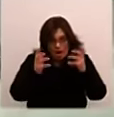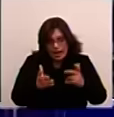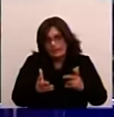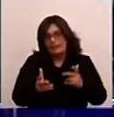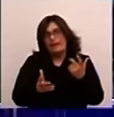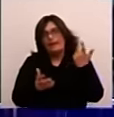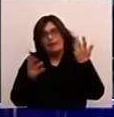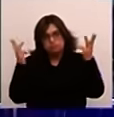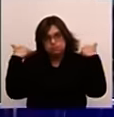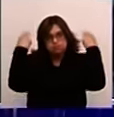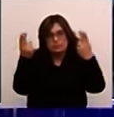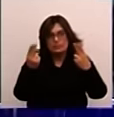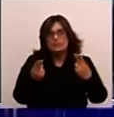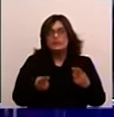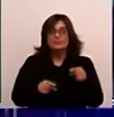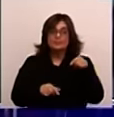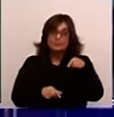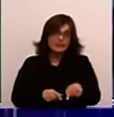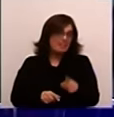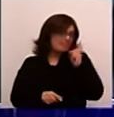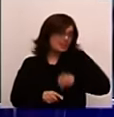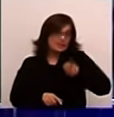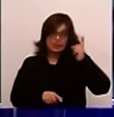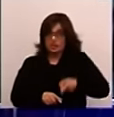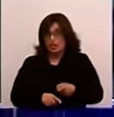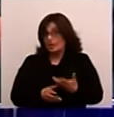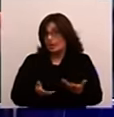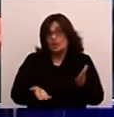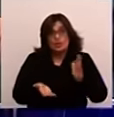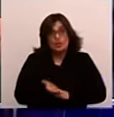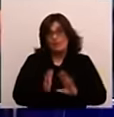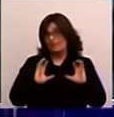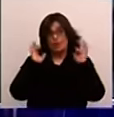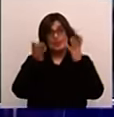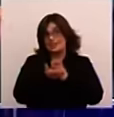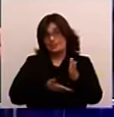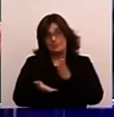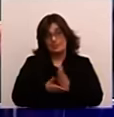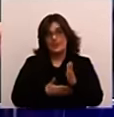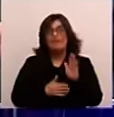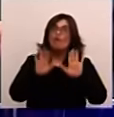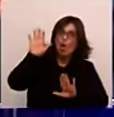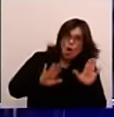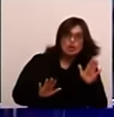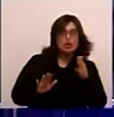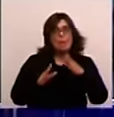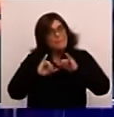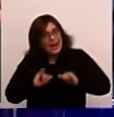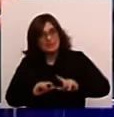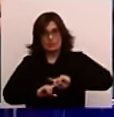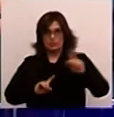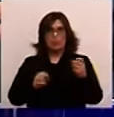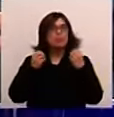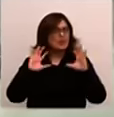Una época bárbara, violenta, en la cual las decisiones que se tomaban estaban relacionadas con la violencia, no con el voto. Por eso hubo tantas